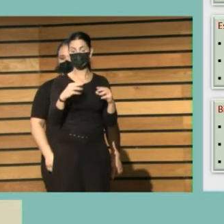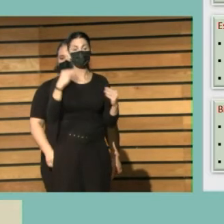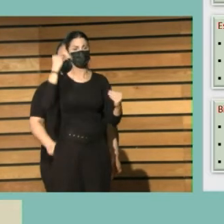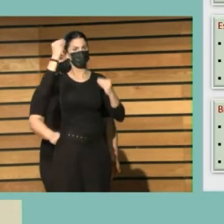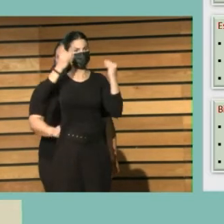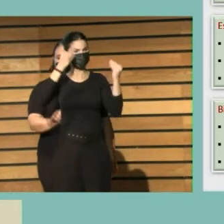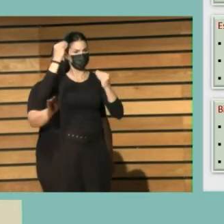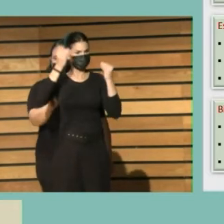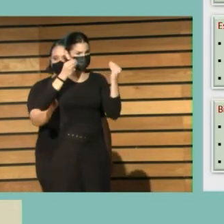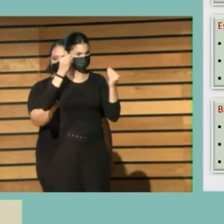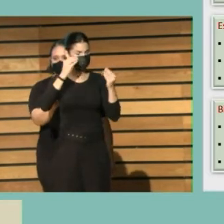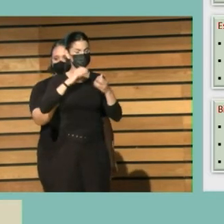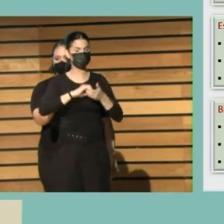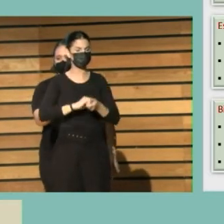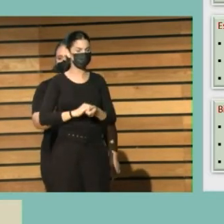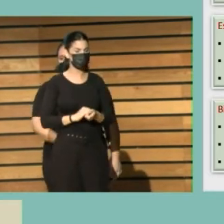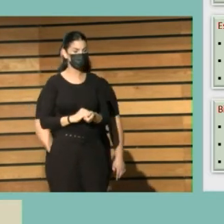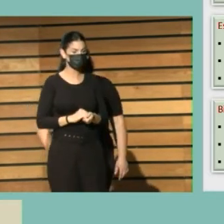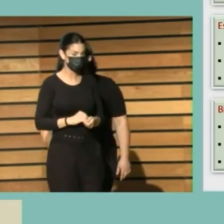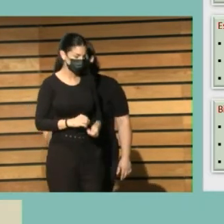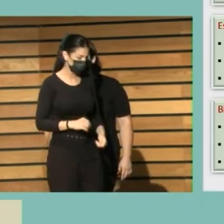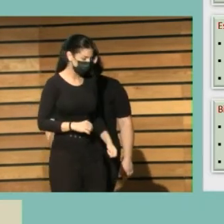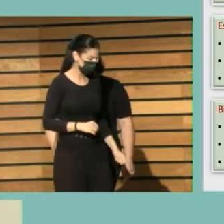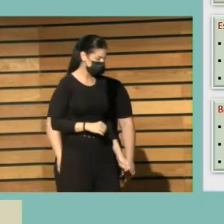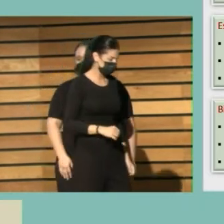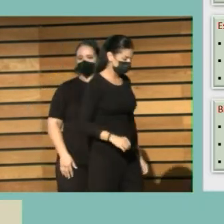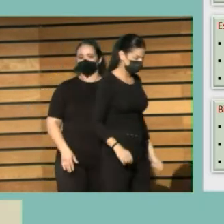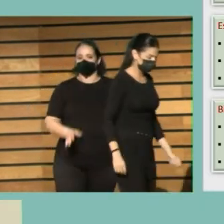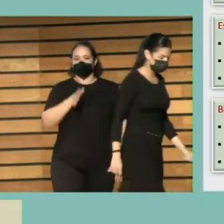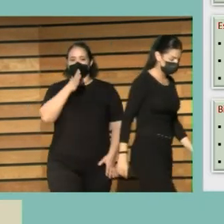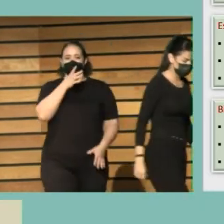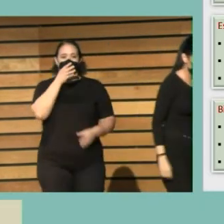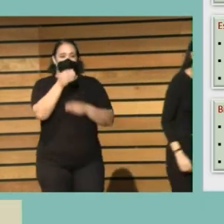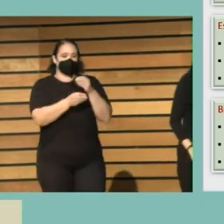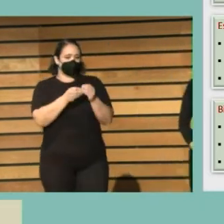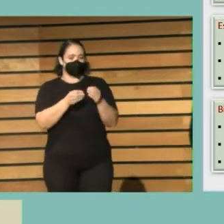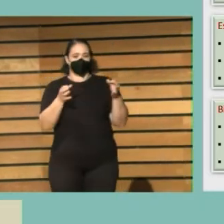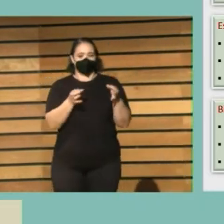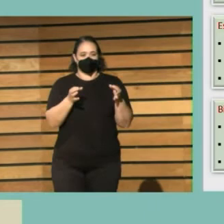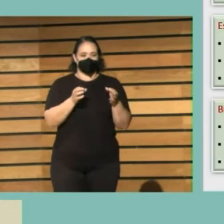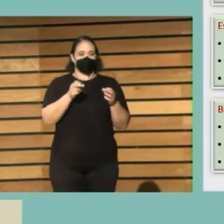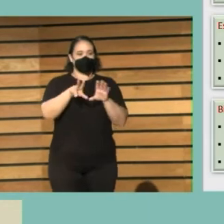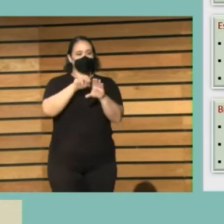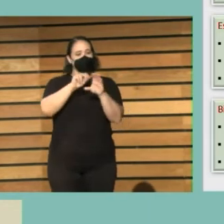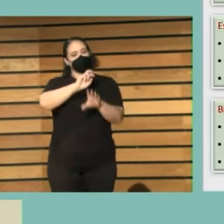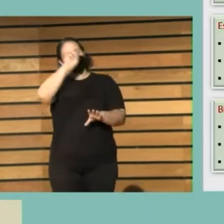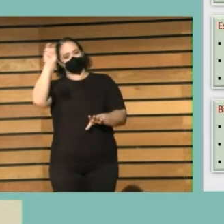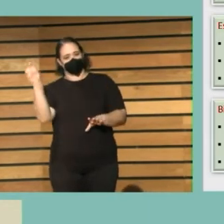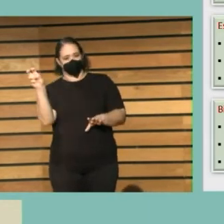voz alta. Y para eso vamos a provocar con otro vídeo.